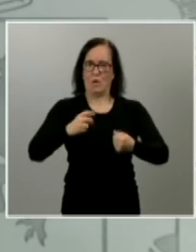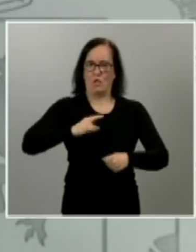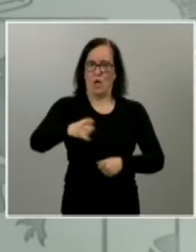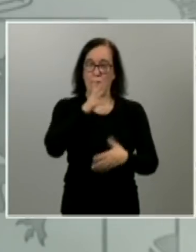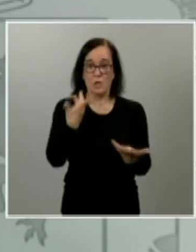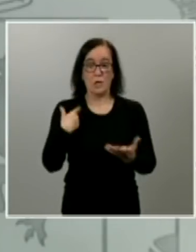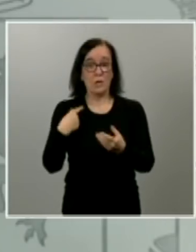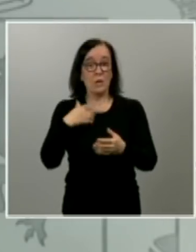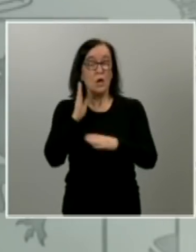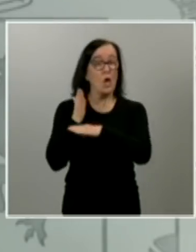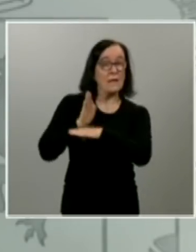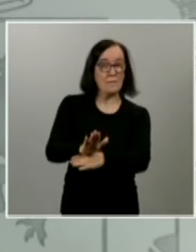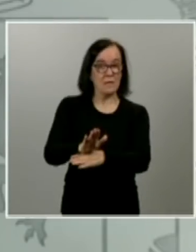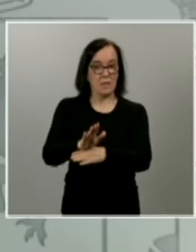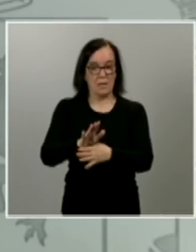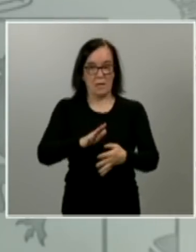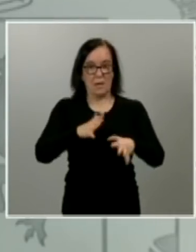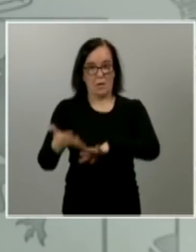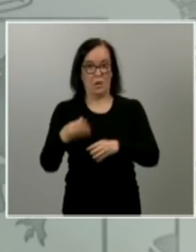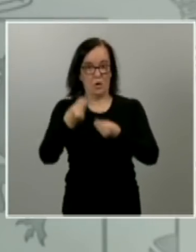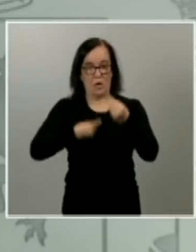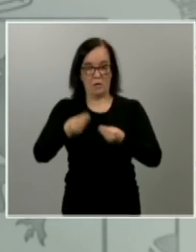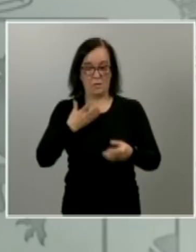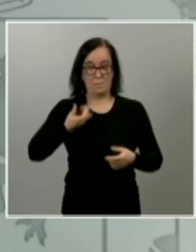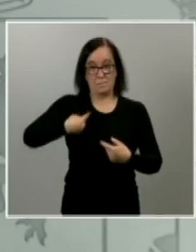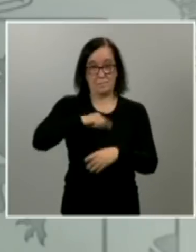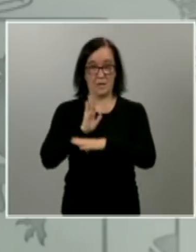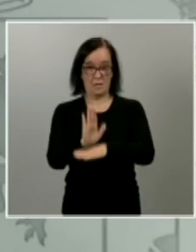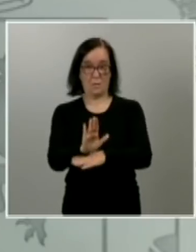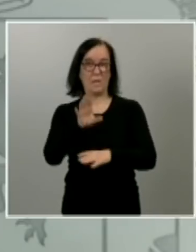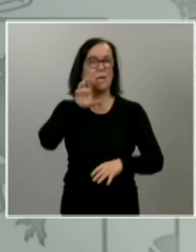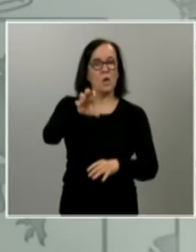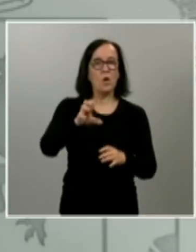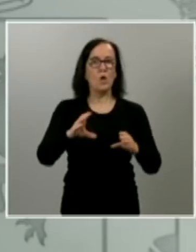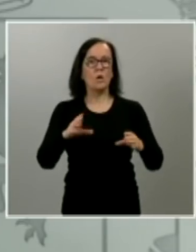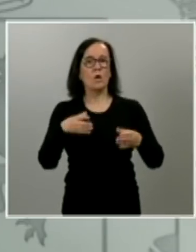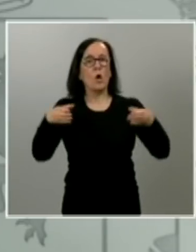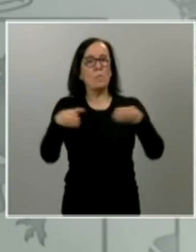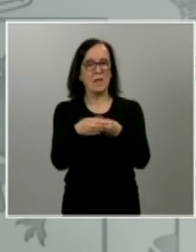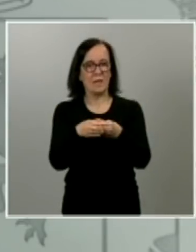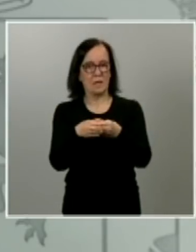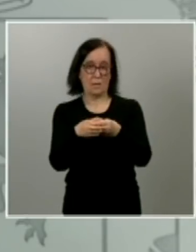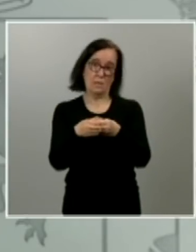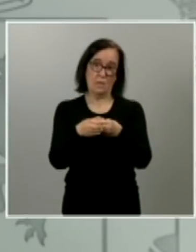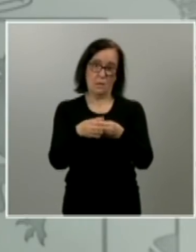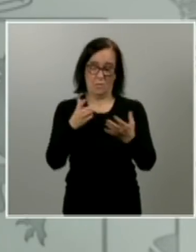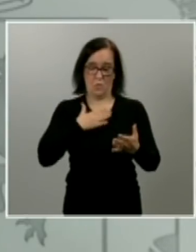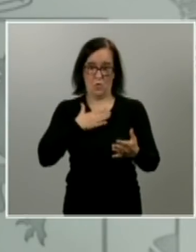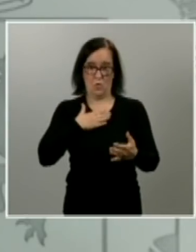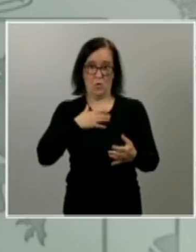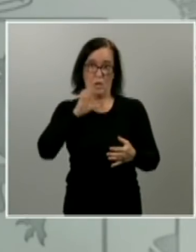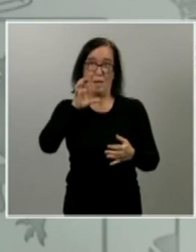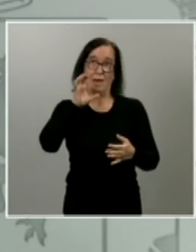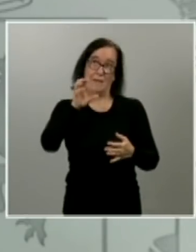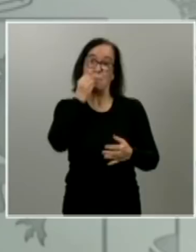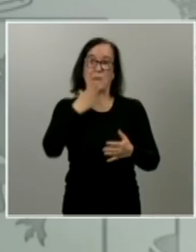representa y materializa lo que nosotros representamos como nación como unidad como comunidad mejor dicho que es nuestro estado del bienestar tiene